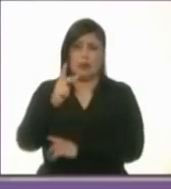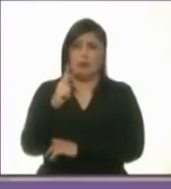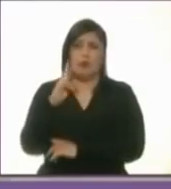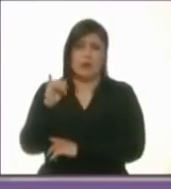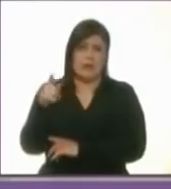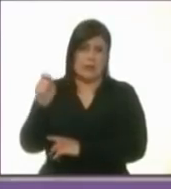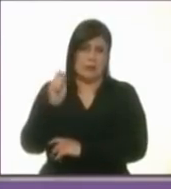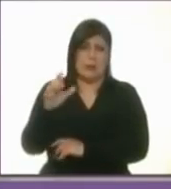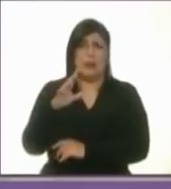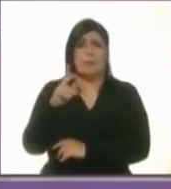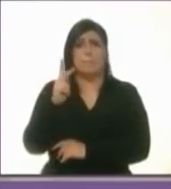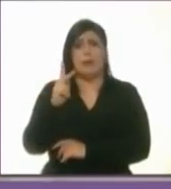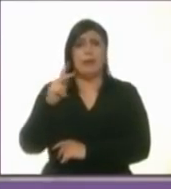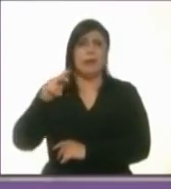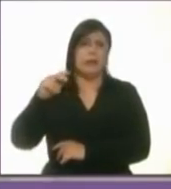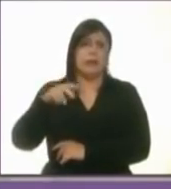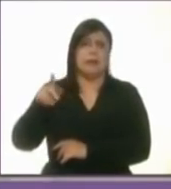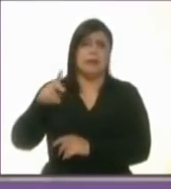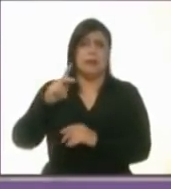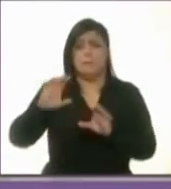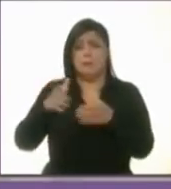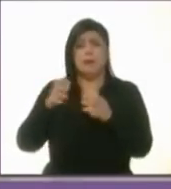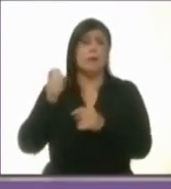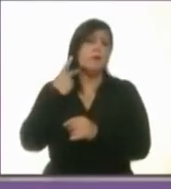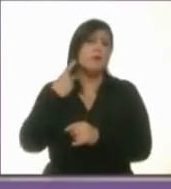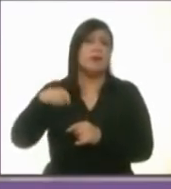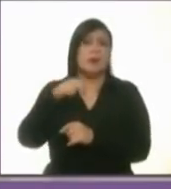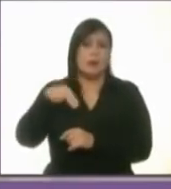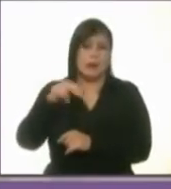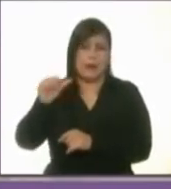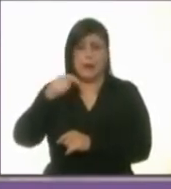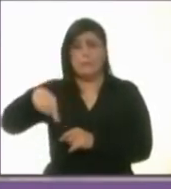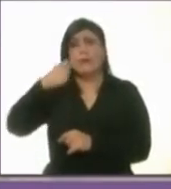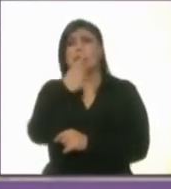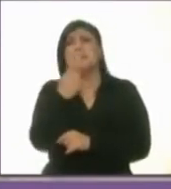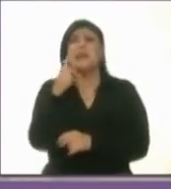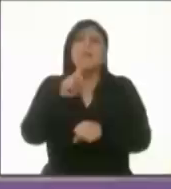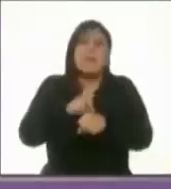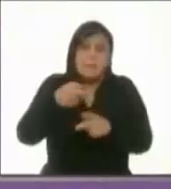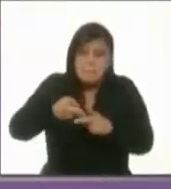Nueva Alianza 100 días de gobierno ¿qué acciones realizaría?